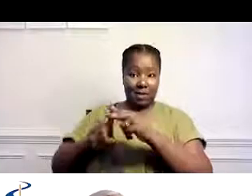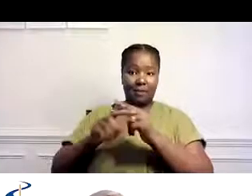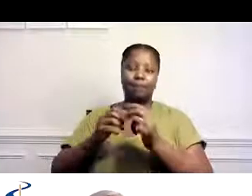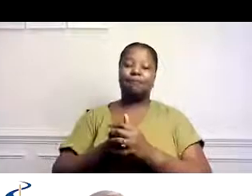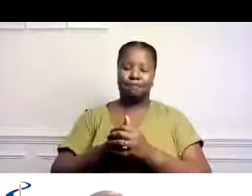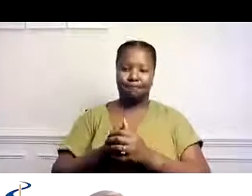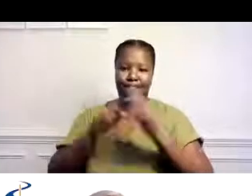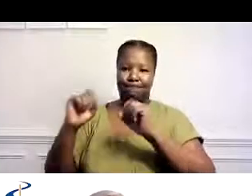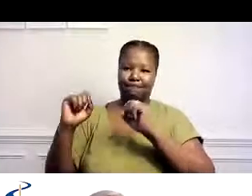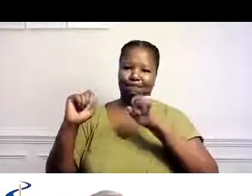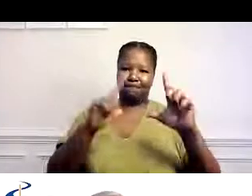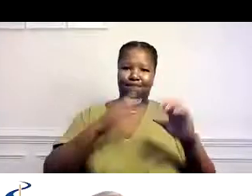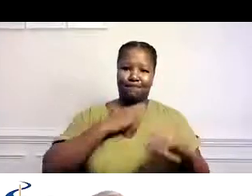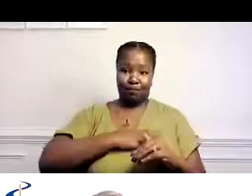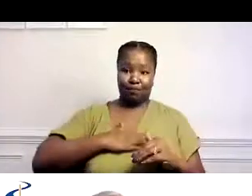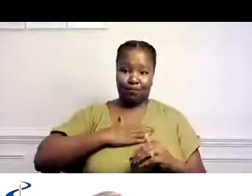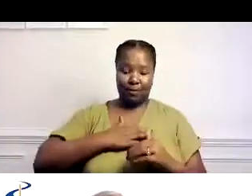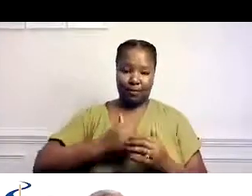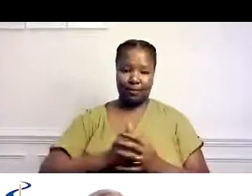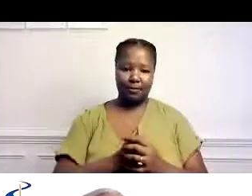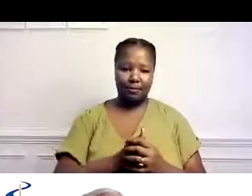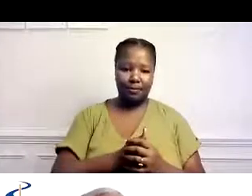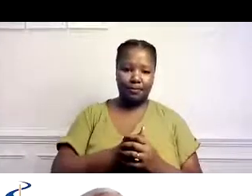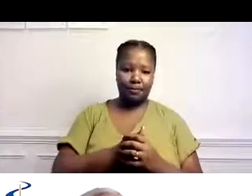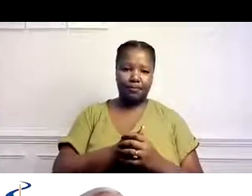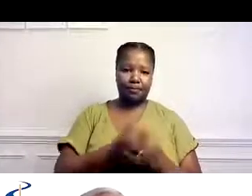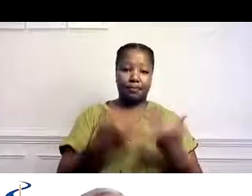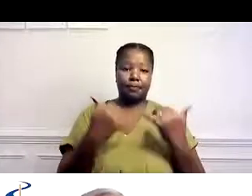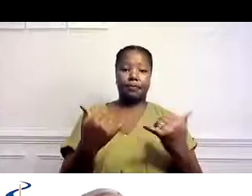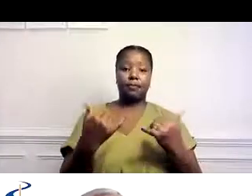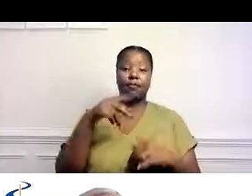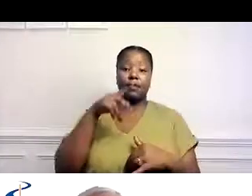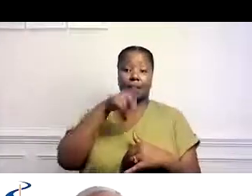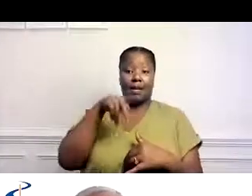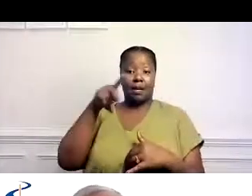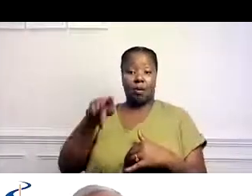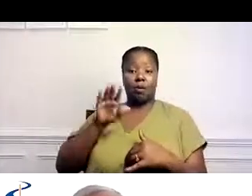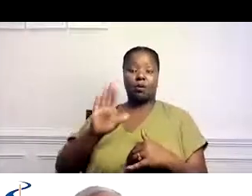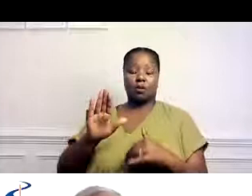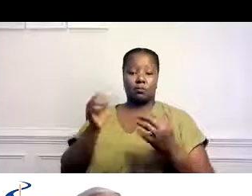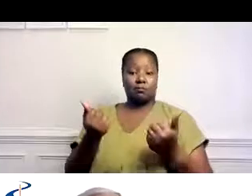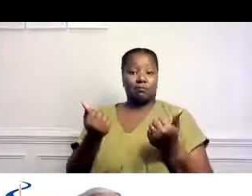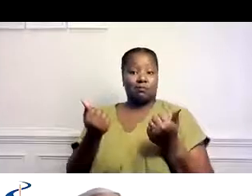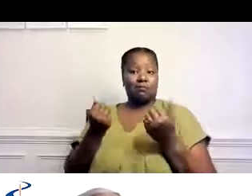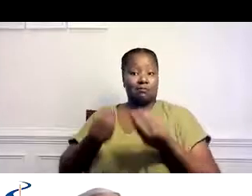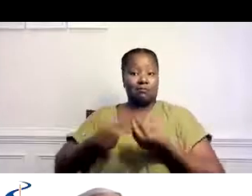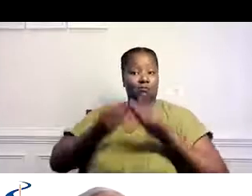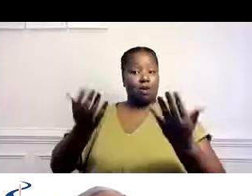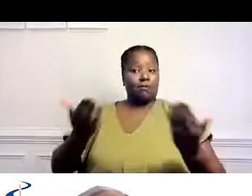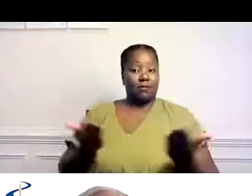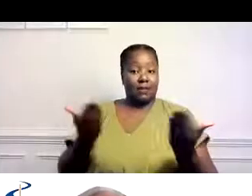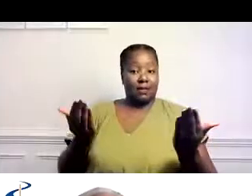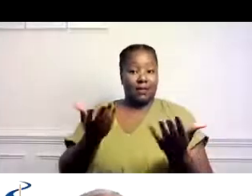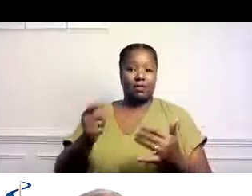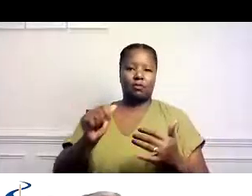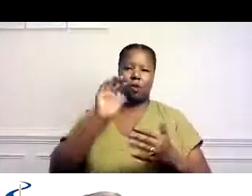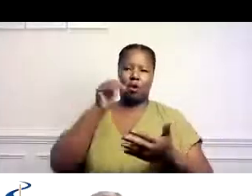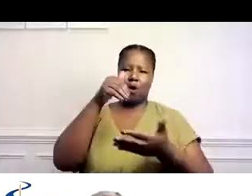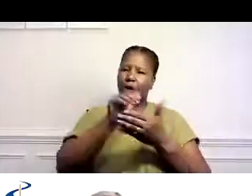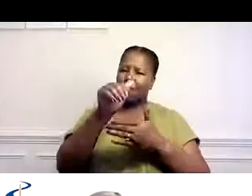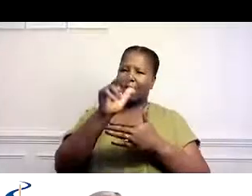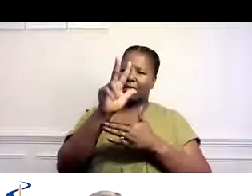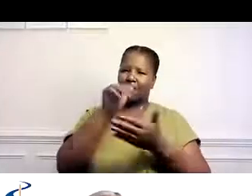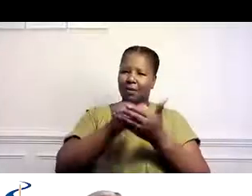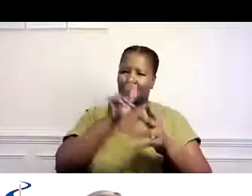reabrir nuestros servicios diarios. Próxima página, por favor. PathPoint ofrece servicio a más de 3,000